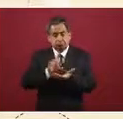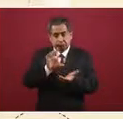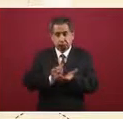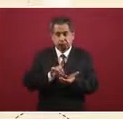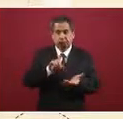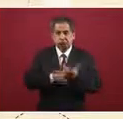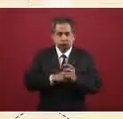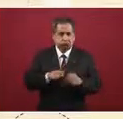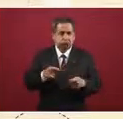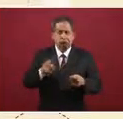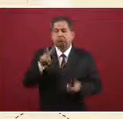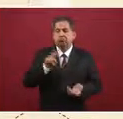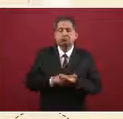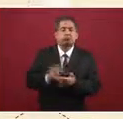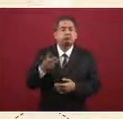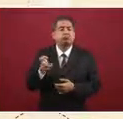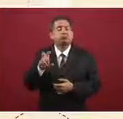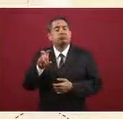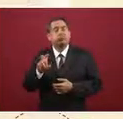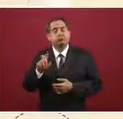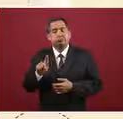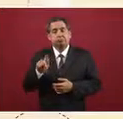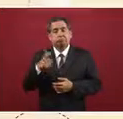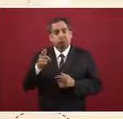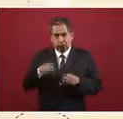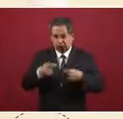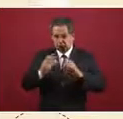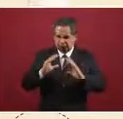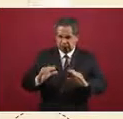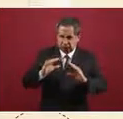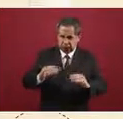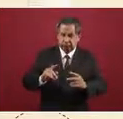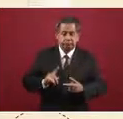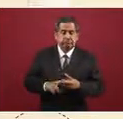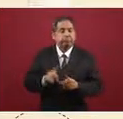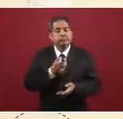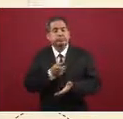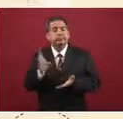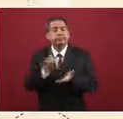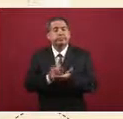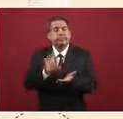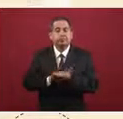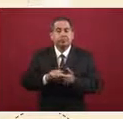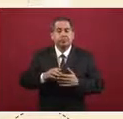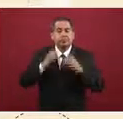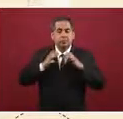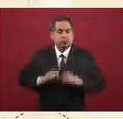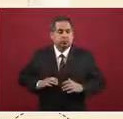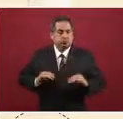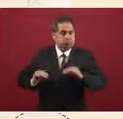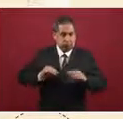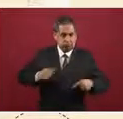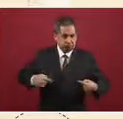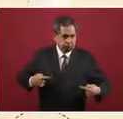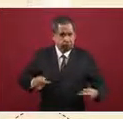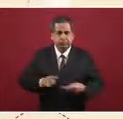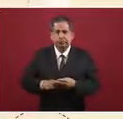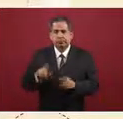comunicación, 2.377. Con algún tipo de discapacidad motriz, con